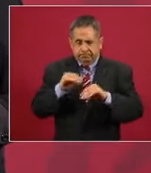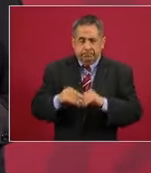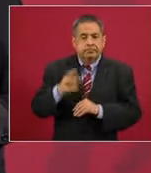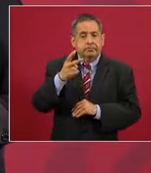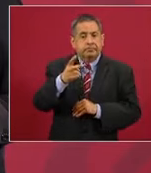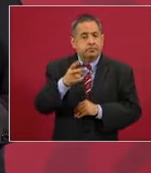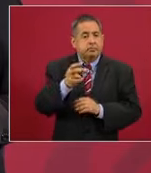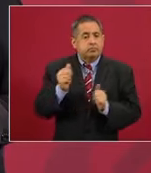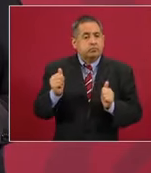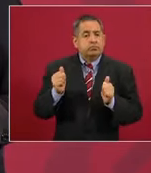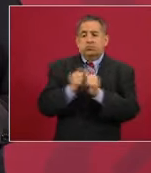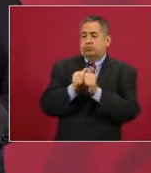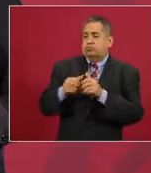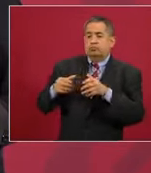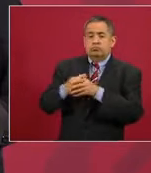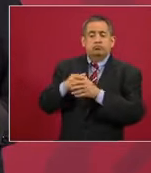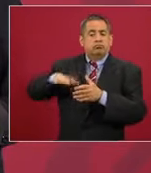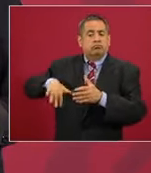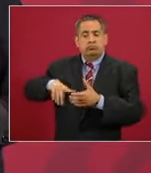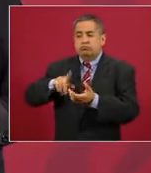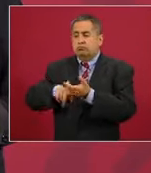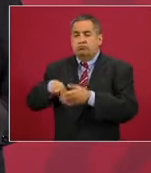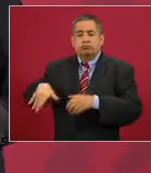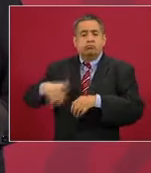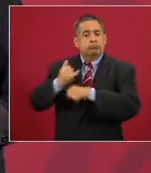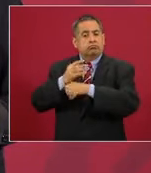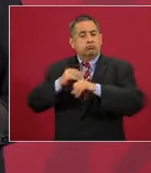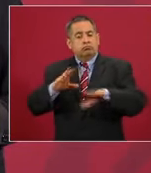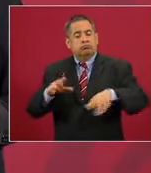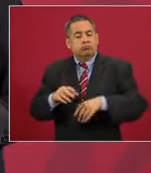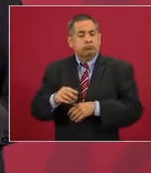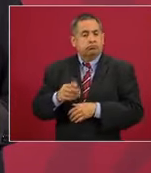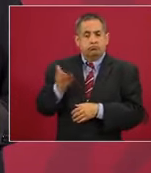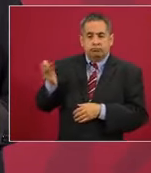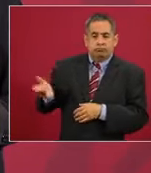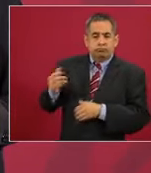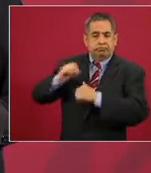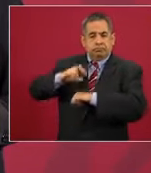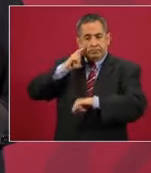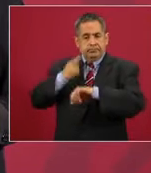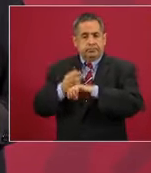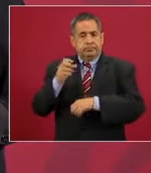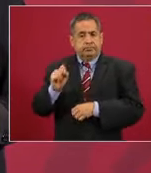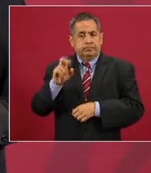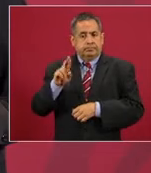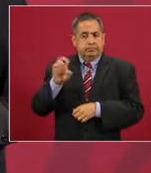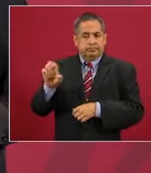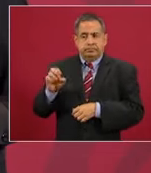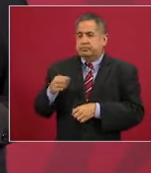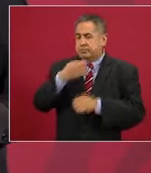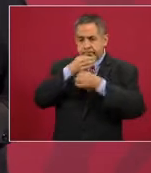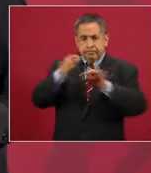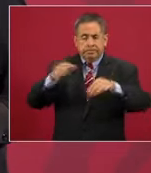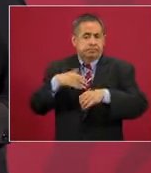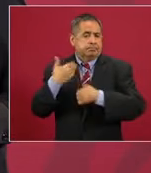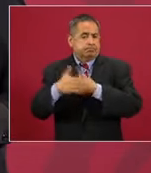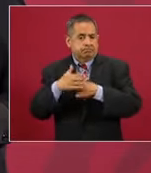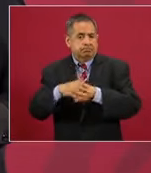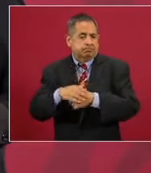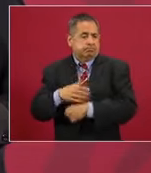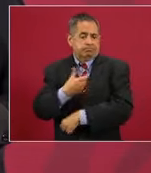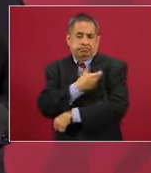acompañado de lo que ya informó el canciller acerca de la vacuna.